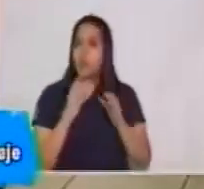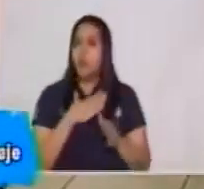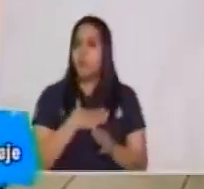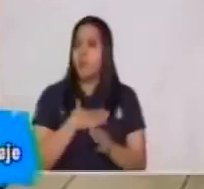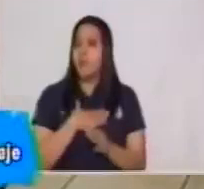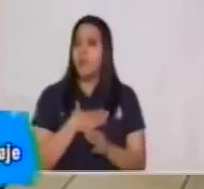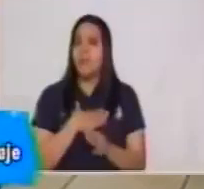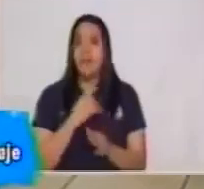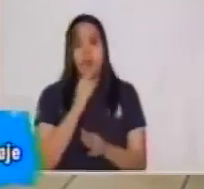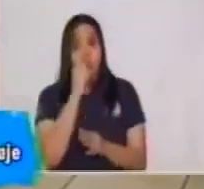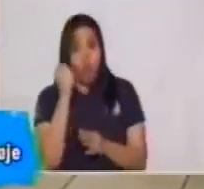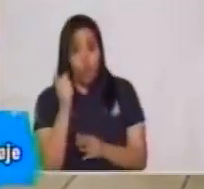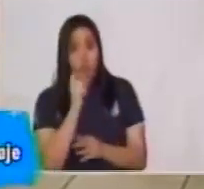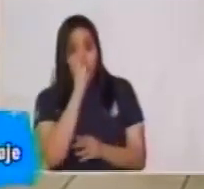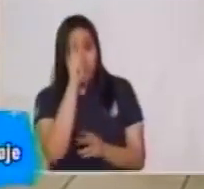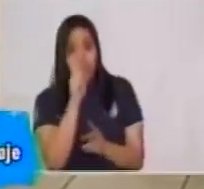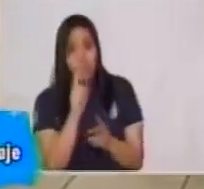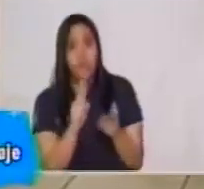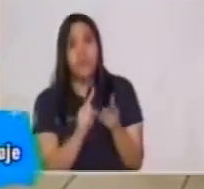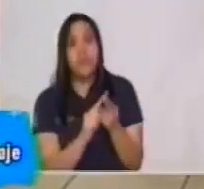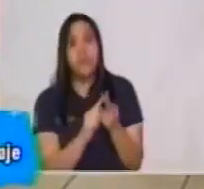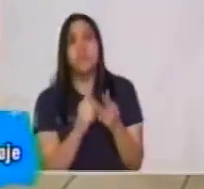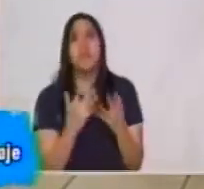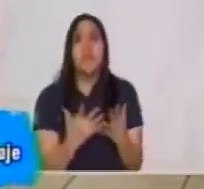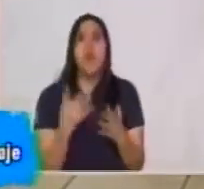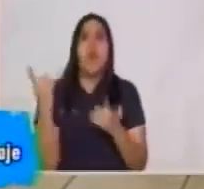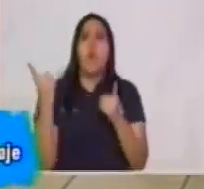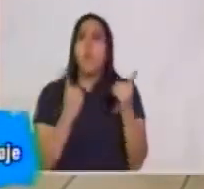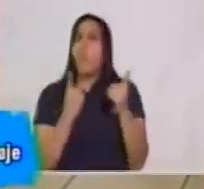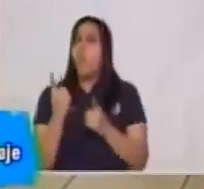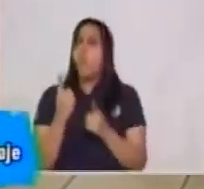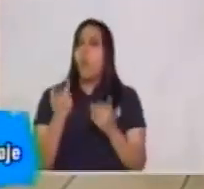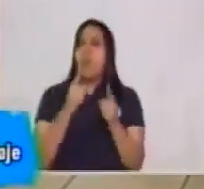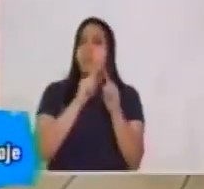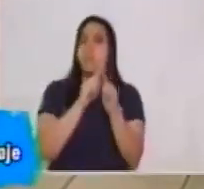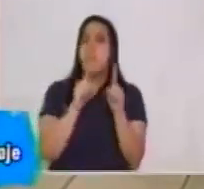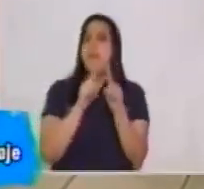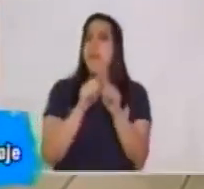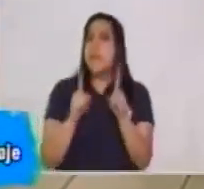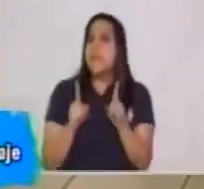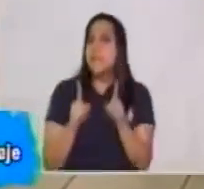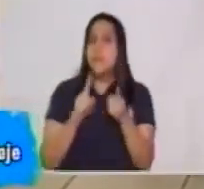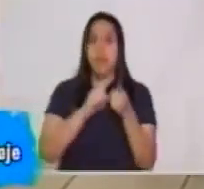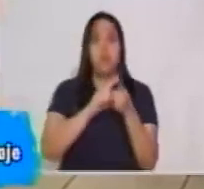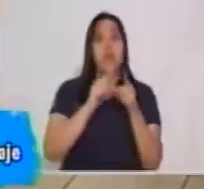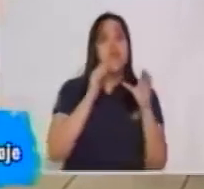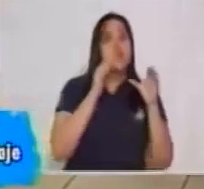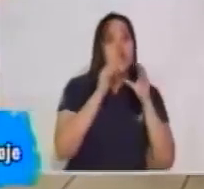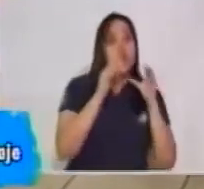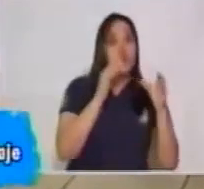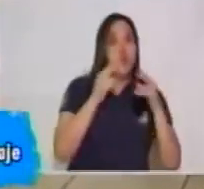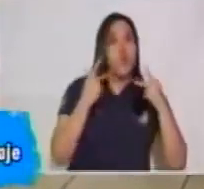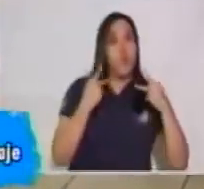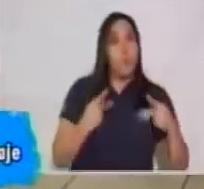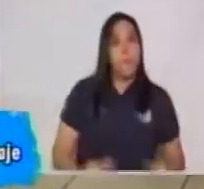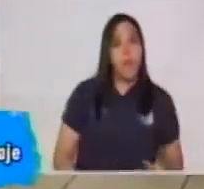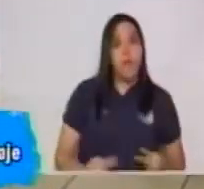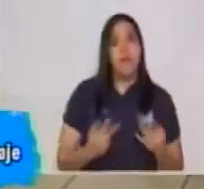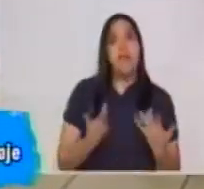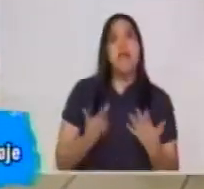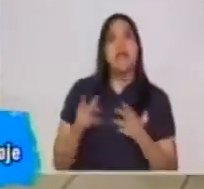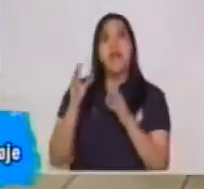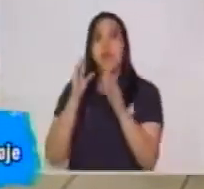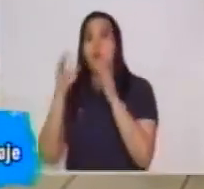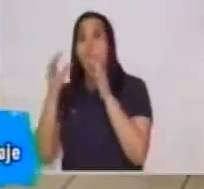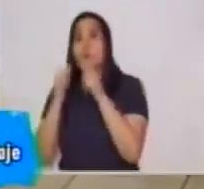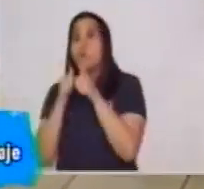Y hazte otra pregunta. ¿Cuál crees que es la diferencia entre la comunicación humana y la comunicación de los